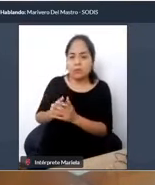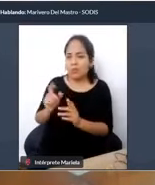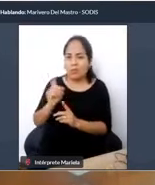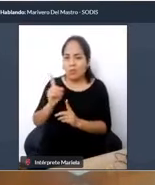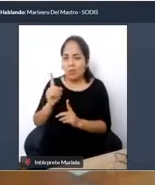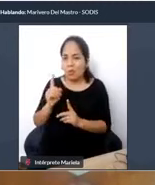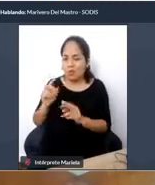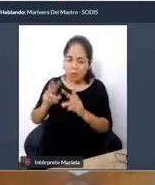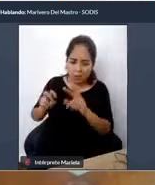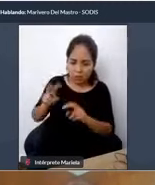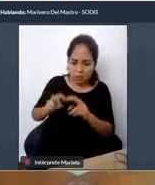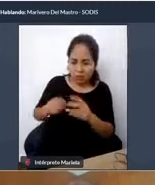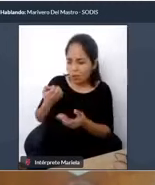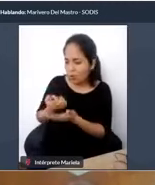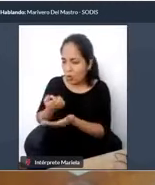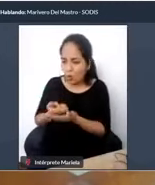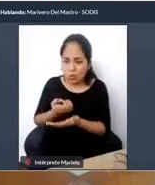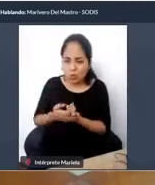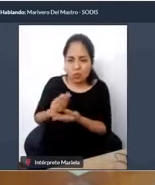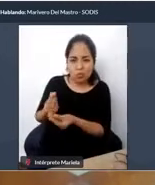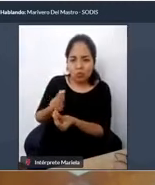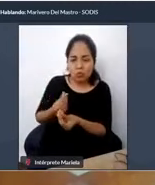el tema de transporte,